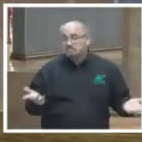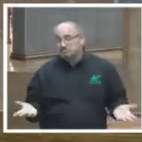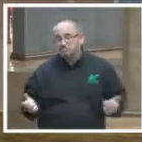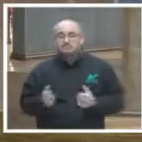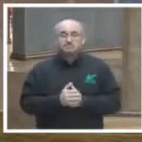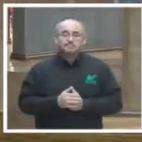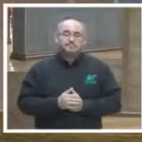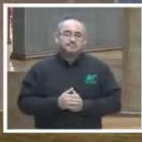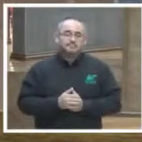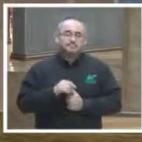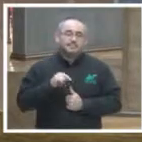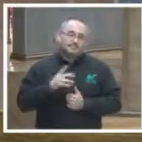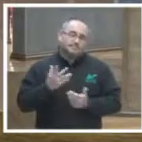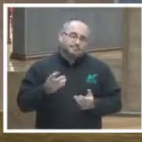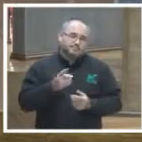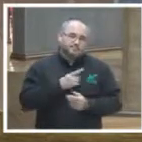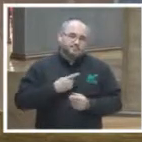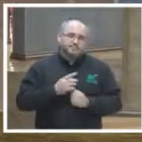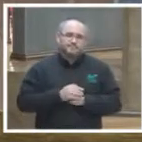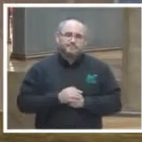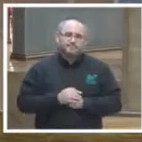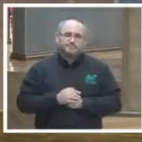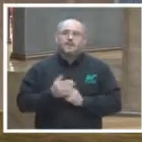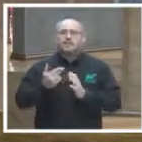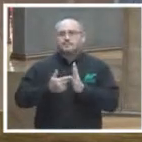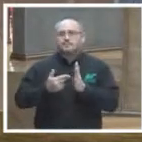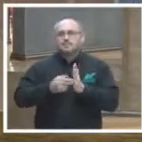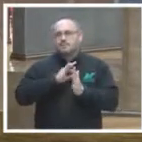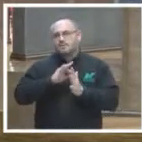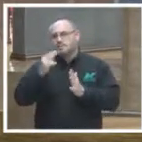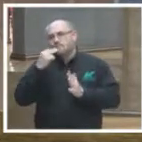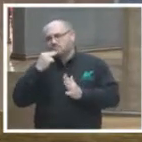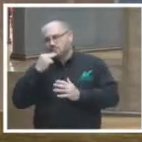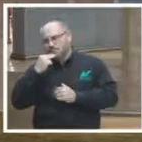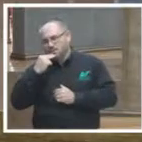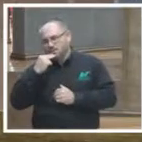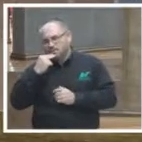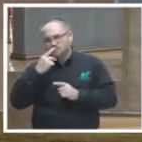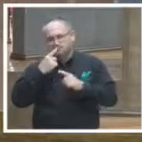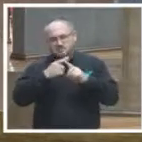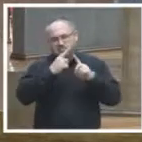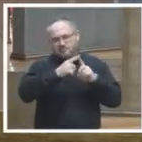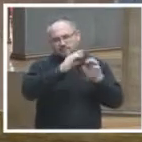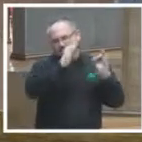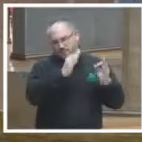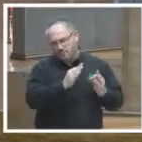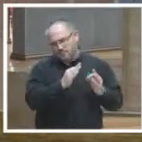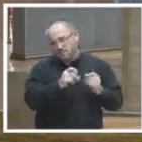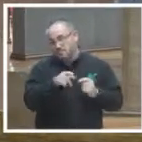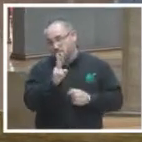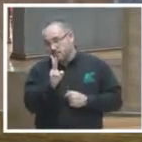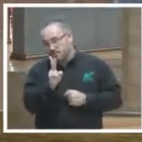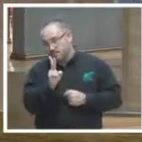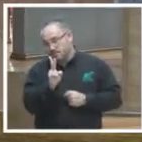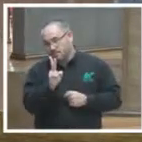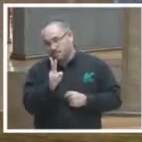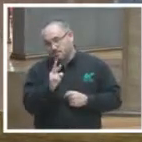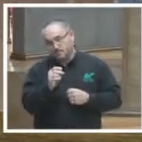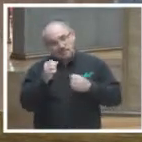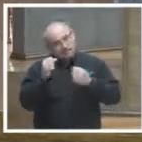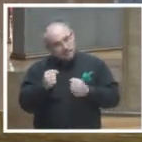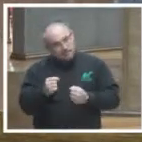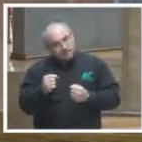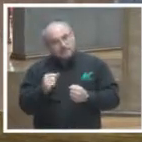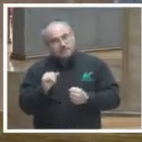así que las herramientas pueden ser utilizadas en distintas formas pero lo que es un hecho es